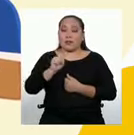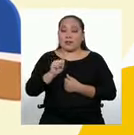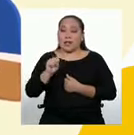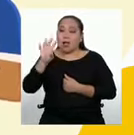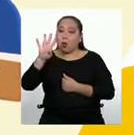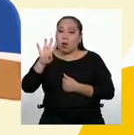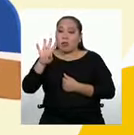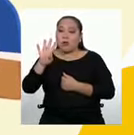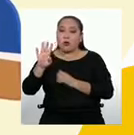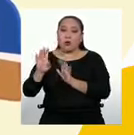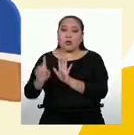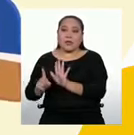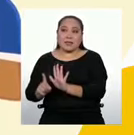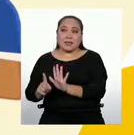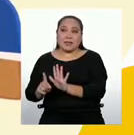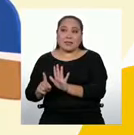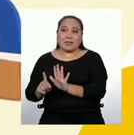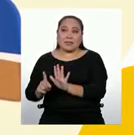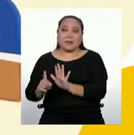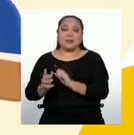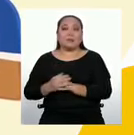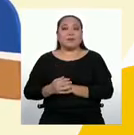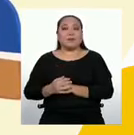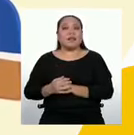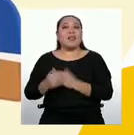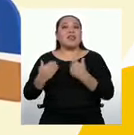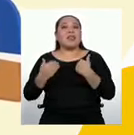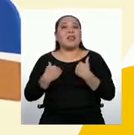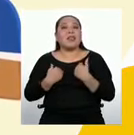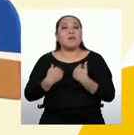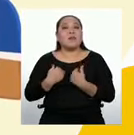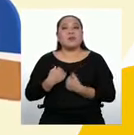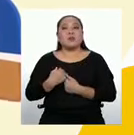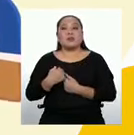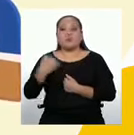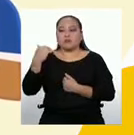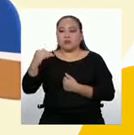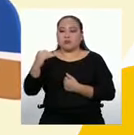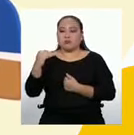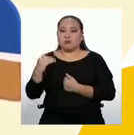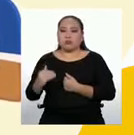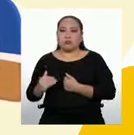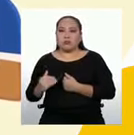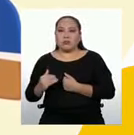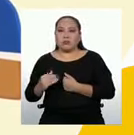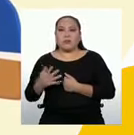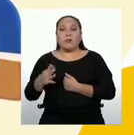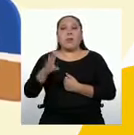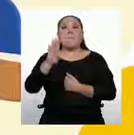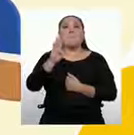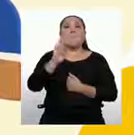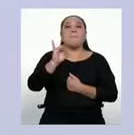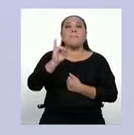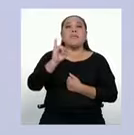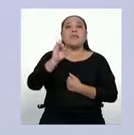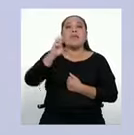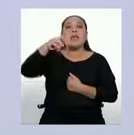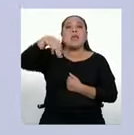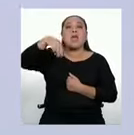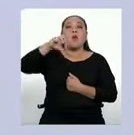y el 6. Es decir, tenemos una distribución de datos bimodal.